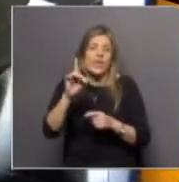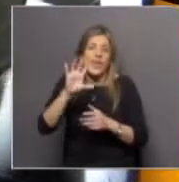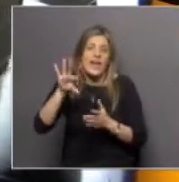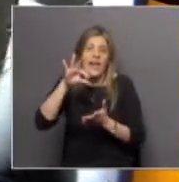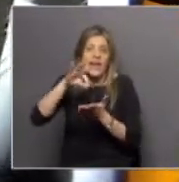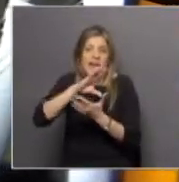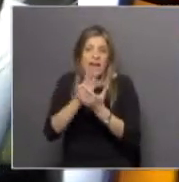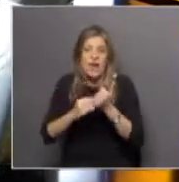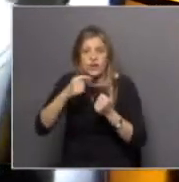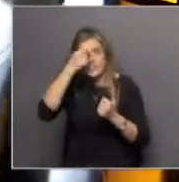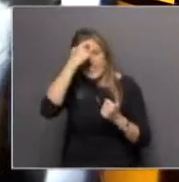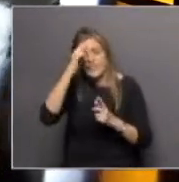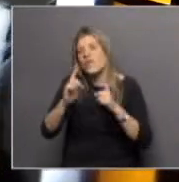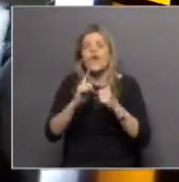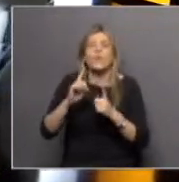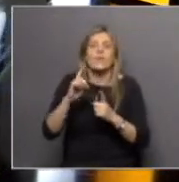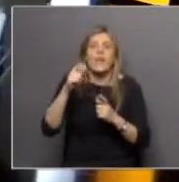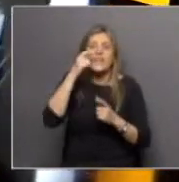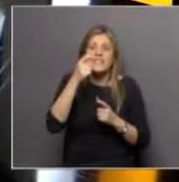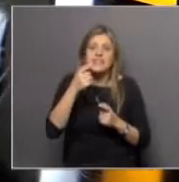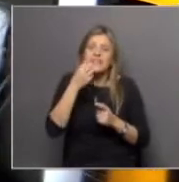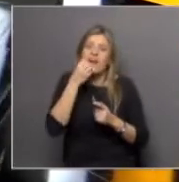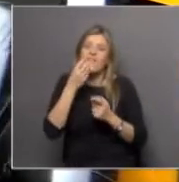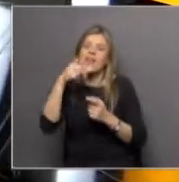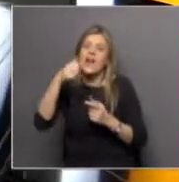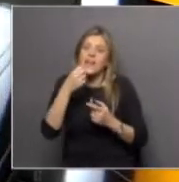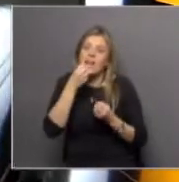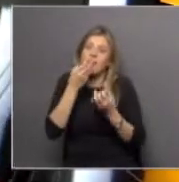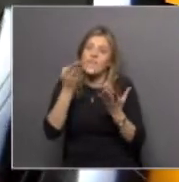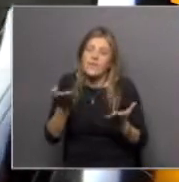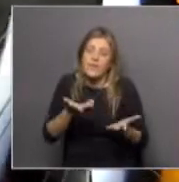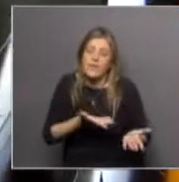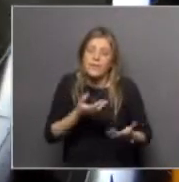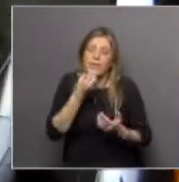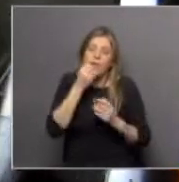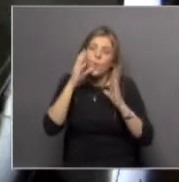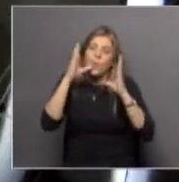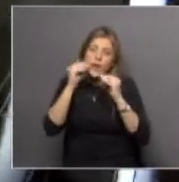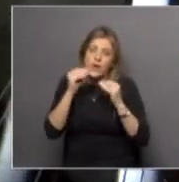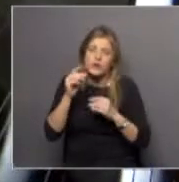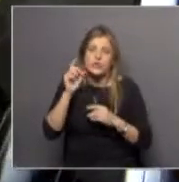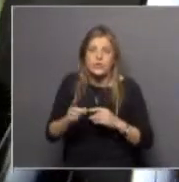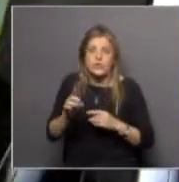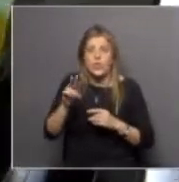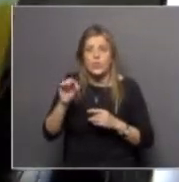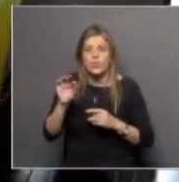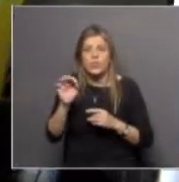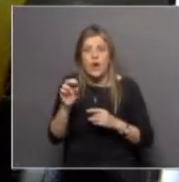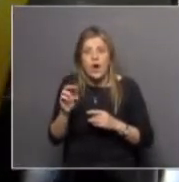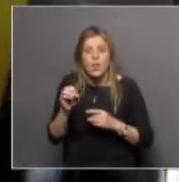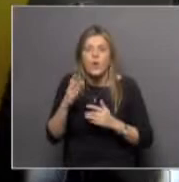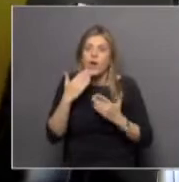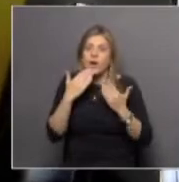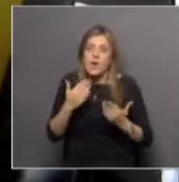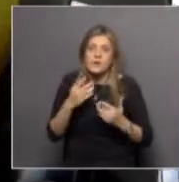y de Facultad de Ciencias. Natalia, bienvenida a Sobre Ciencias. Buenas noches. Buenas noches, Gustavo, y gracias a ustedes